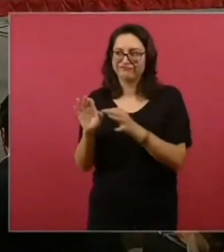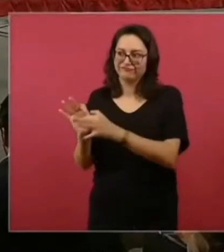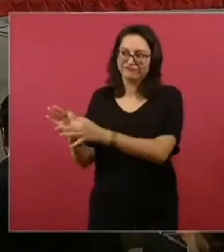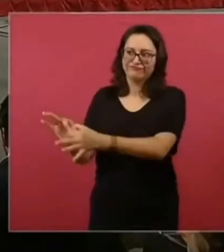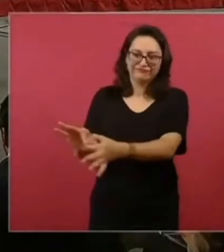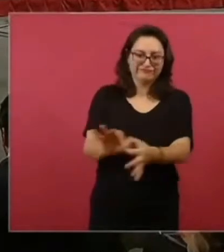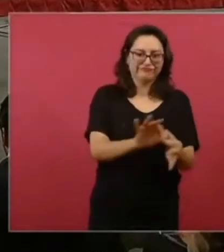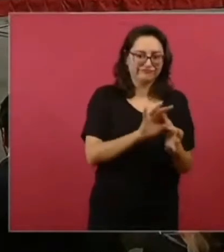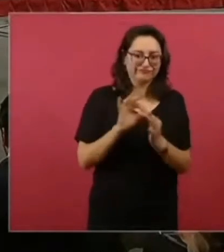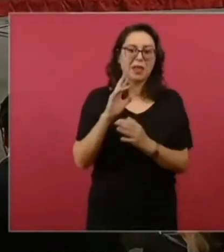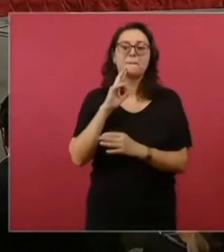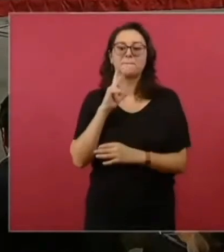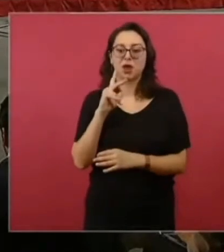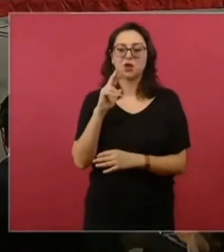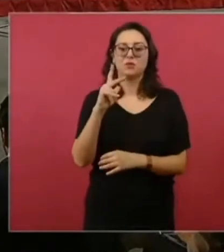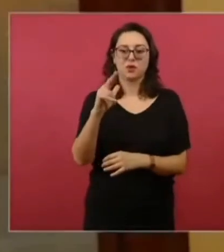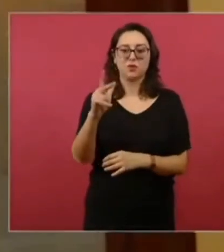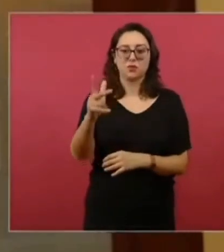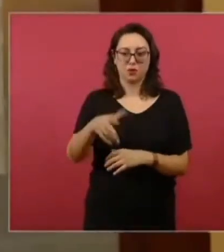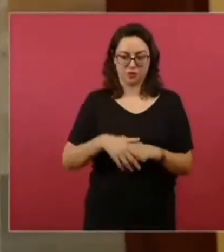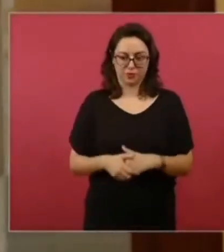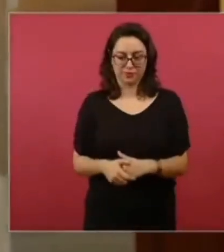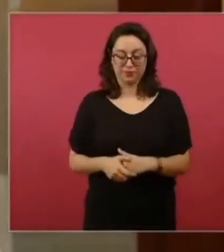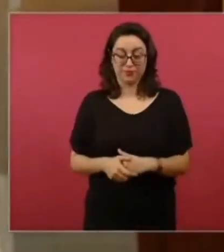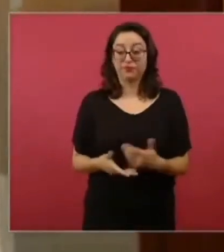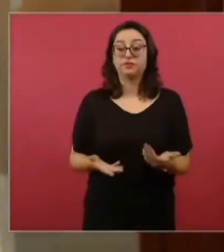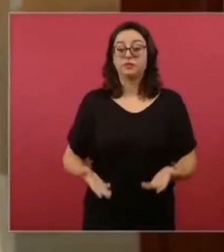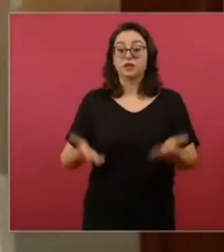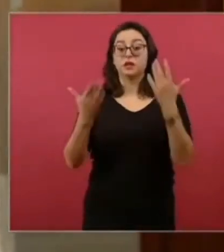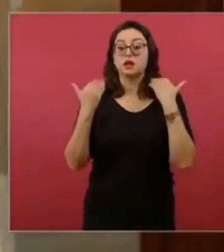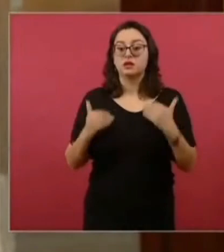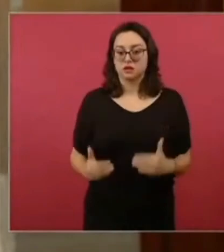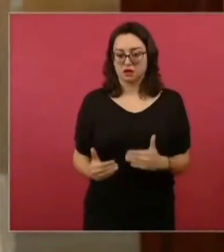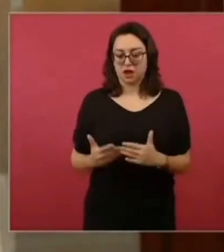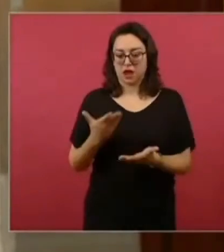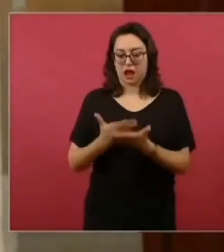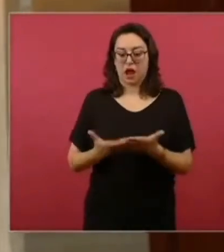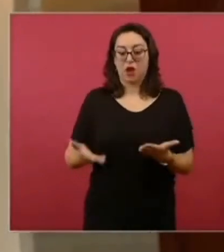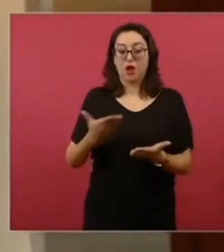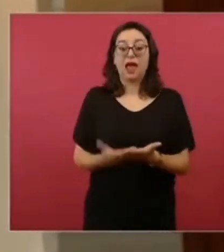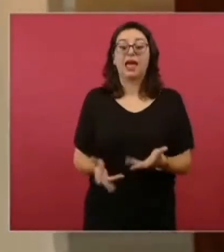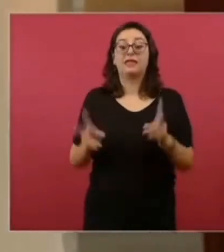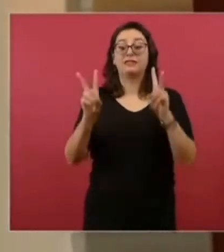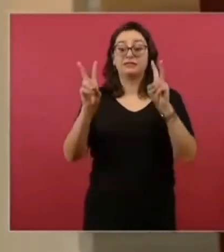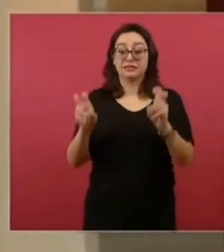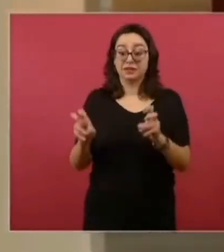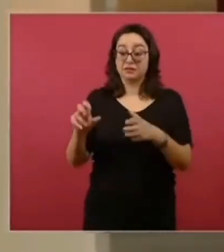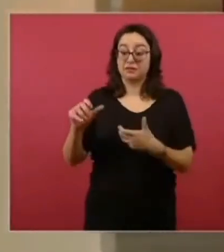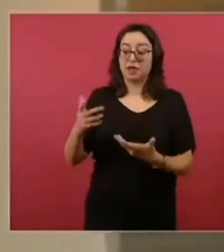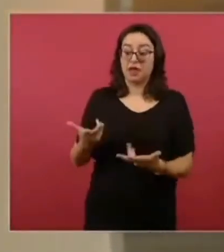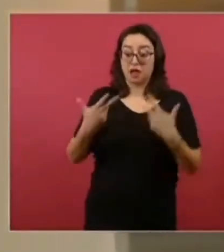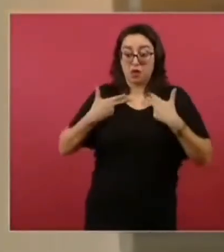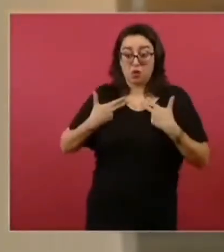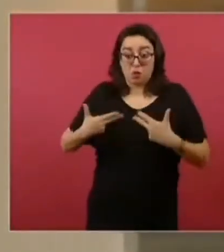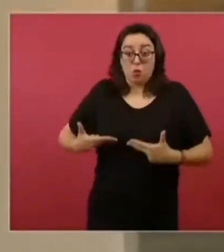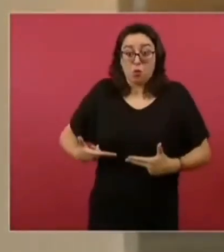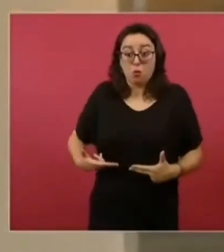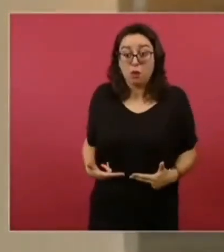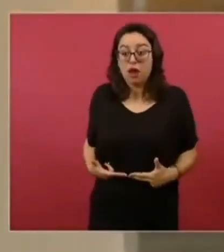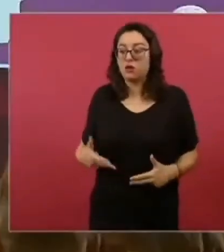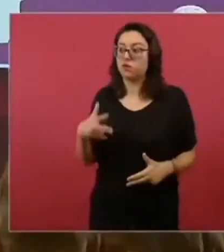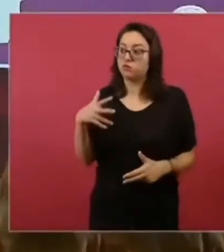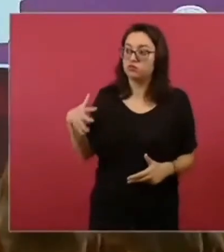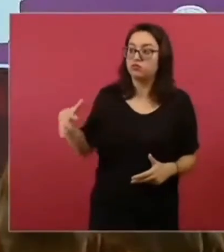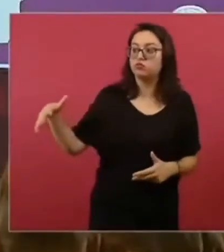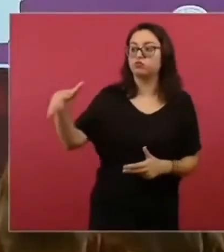Entonces, bueno, empecemos por explicarles cuáles son los apoyos que hemos dado en cuanto a ayuda humanitaria, que es el origen que les decía de la